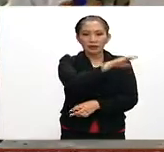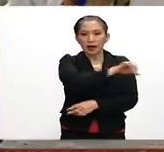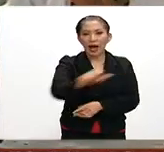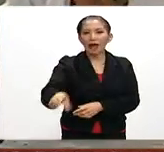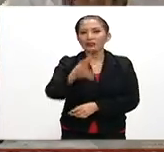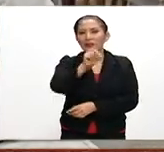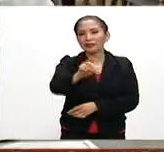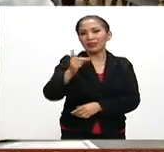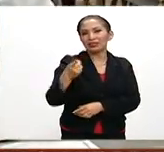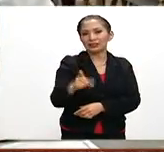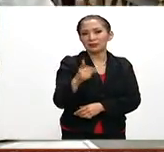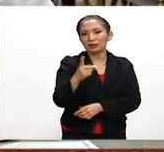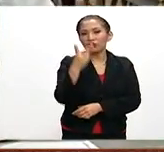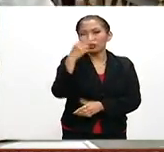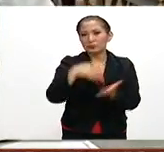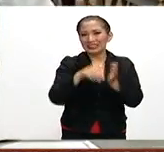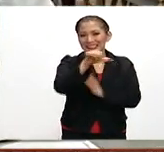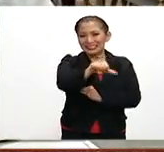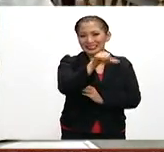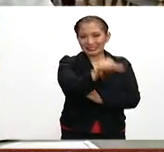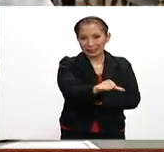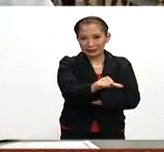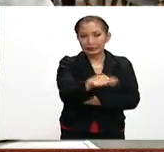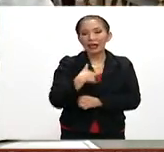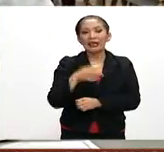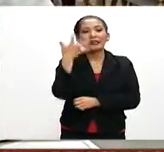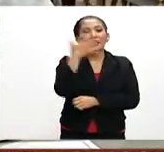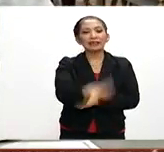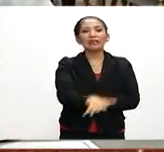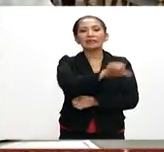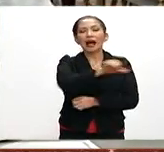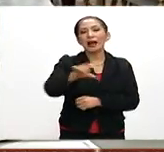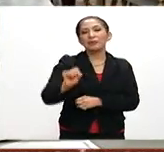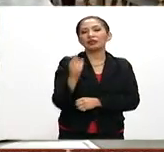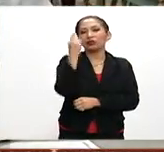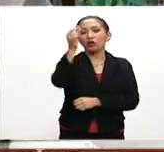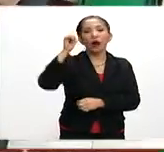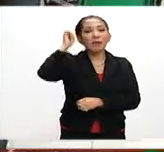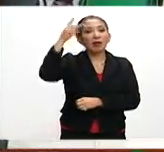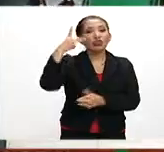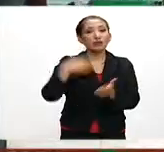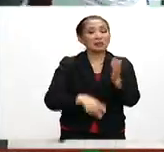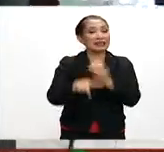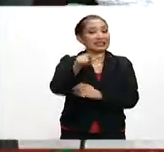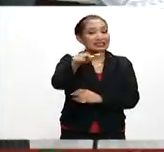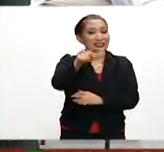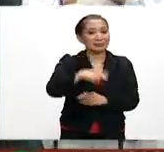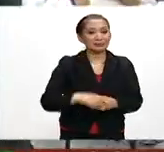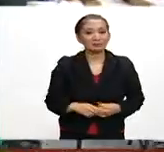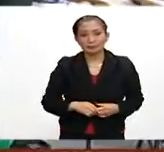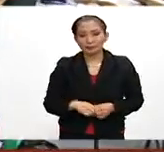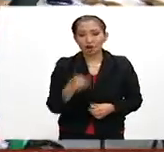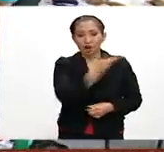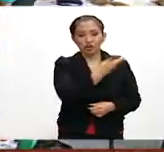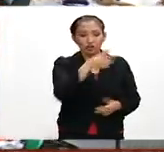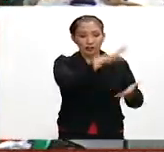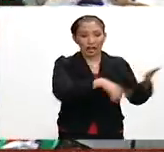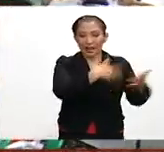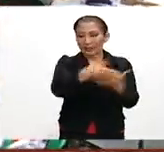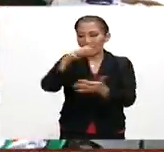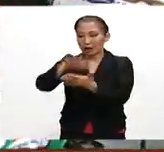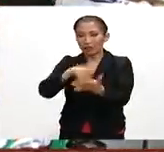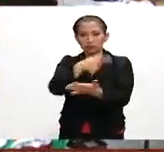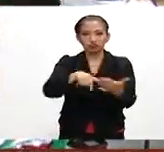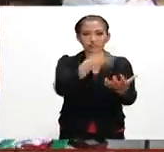al 30 de diciembre de 2016 y del 10 al 21 de abril de 2017. En los dos calendarios se